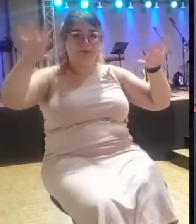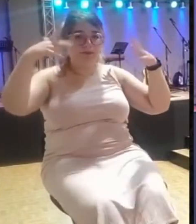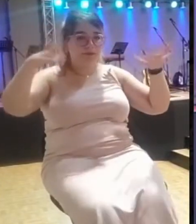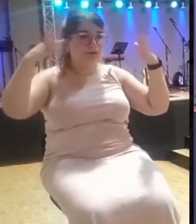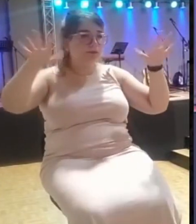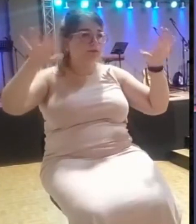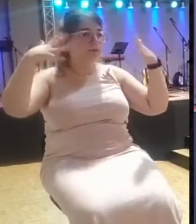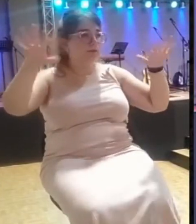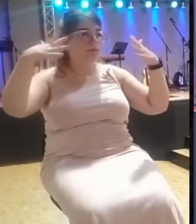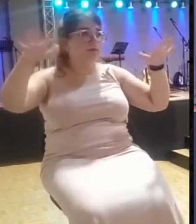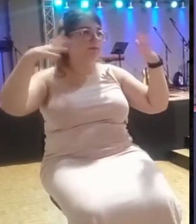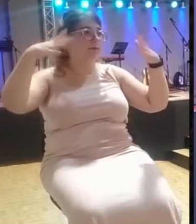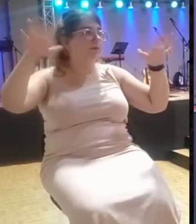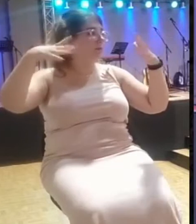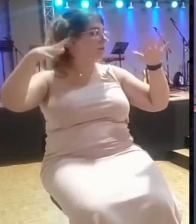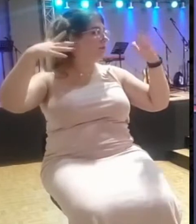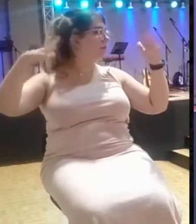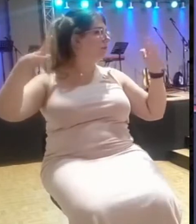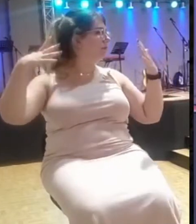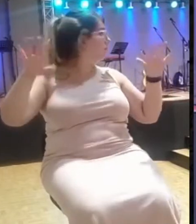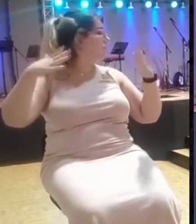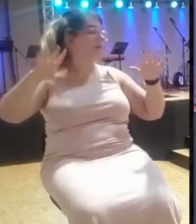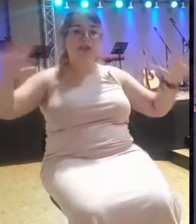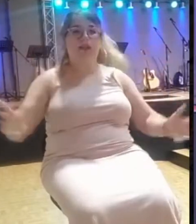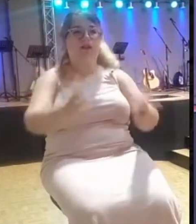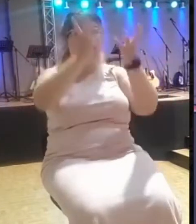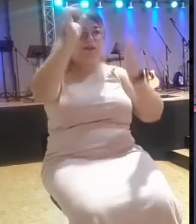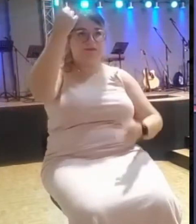y a su nombre.